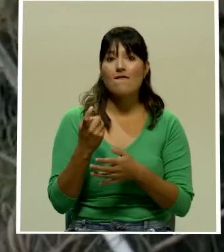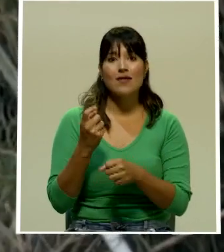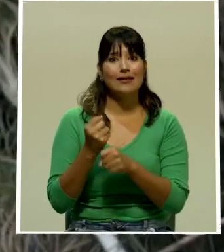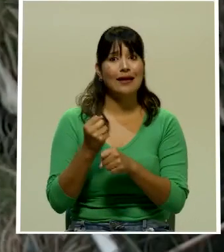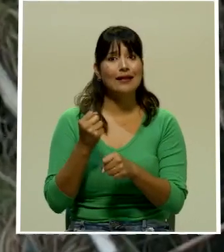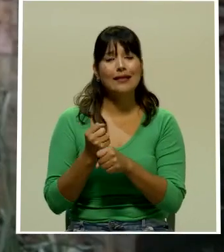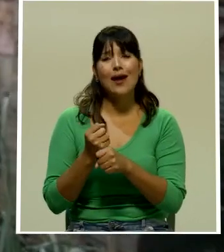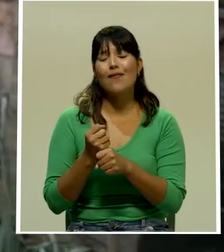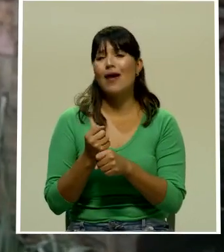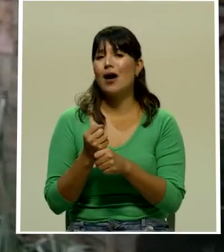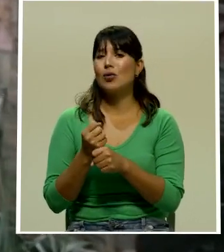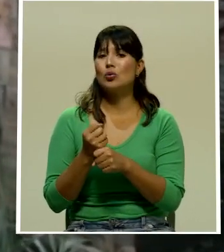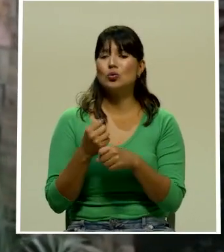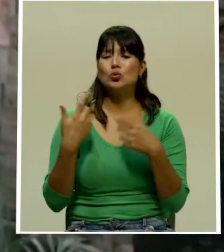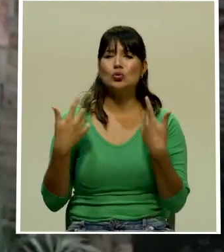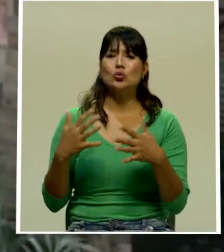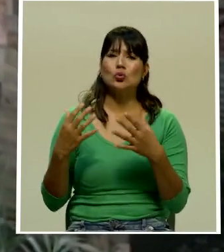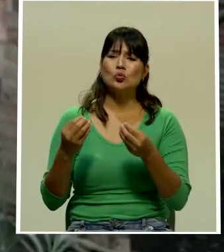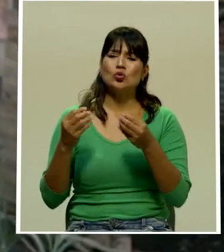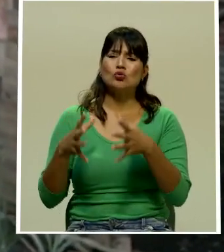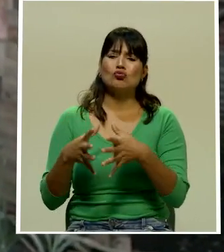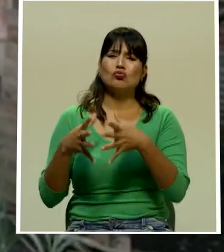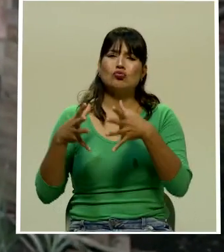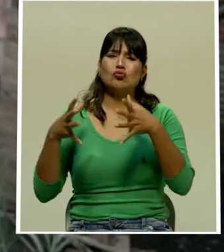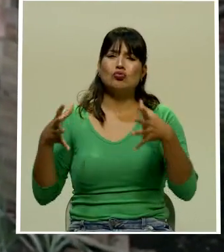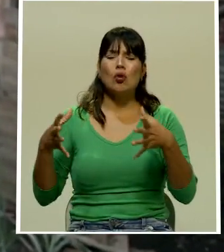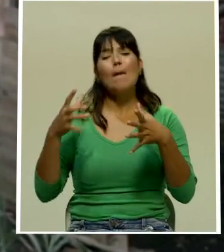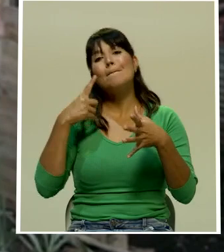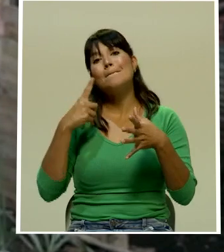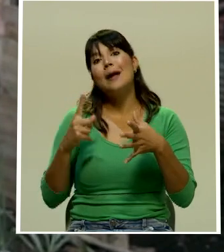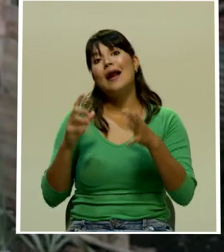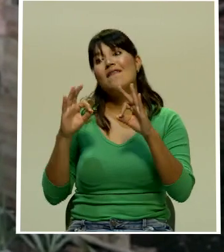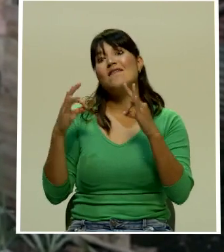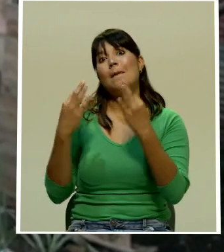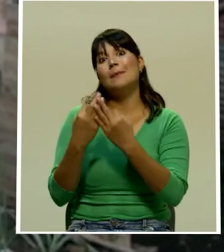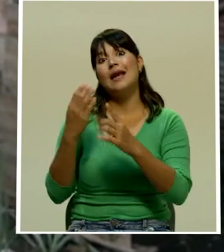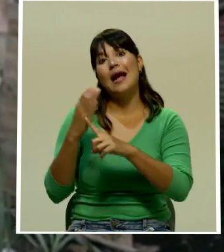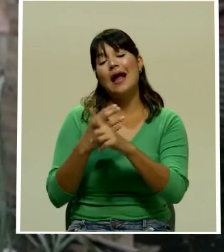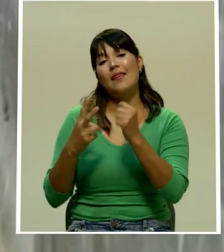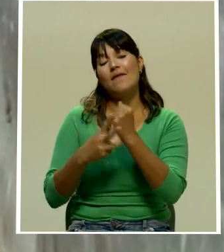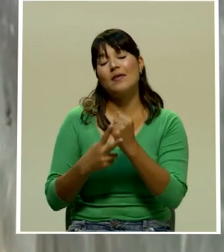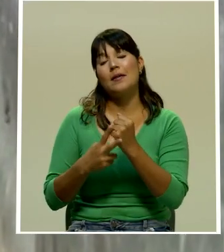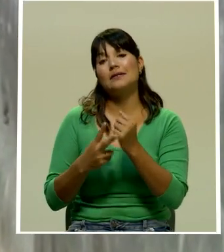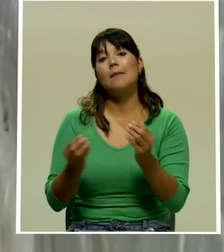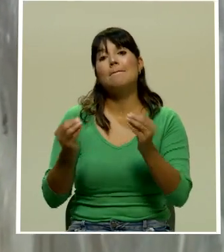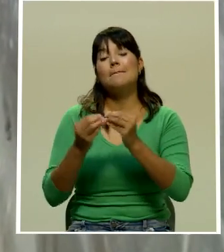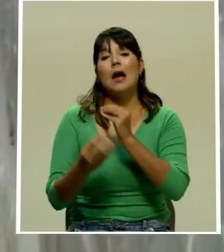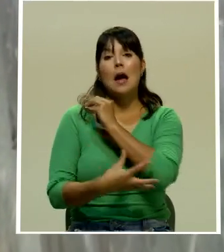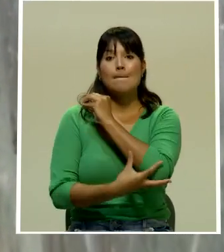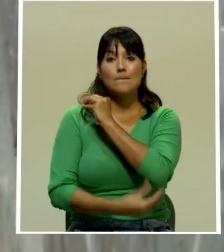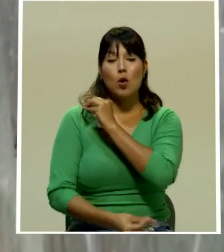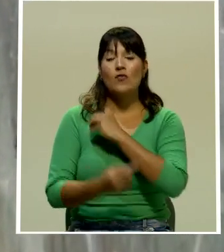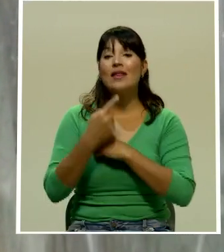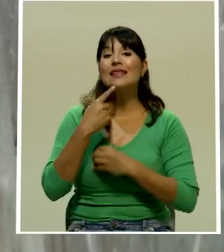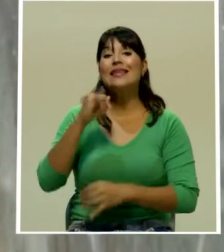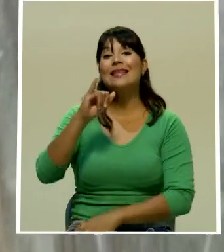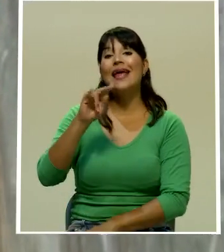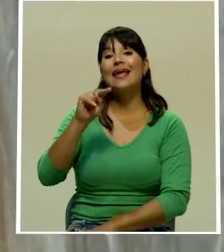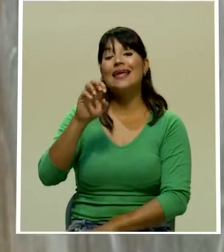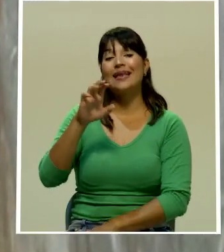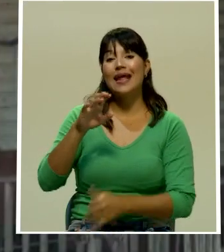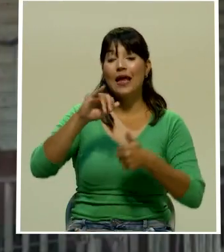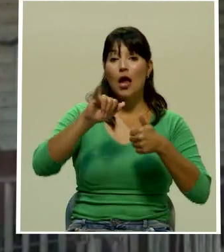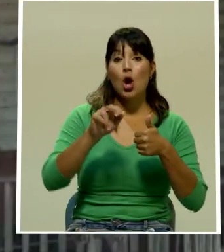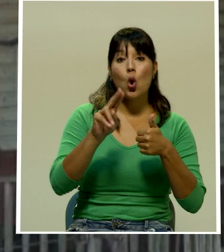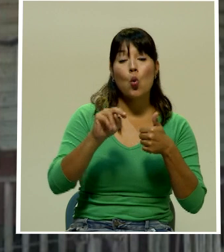factor predominante en el incremento de la pobreza en el país. Las estadísticas del INEC sobre empleo para el trimestre junio, julio y agosto de